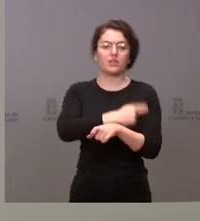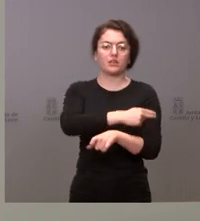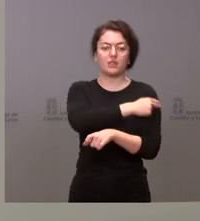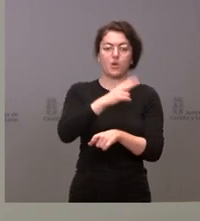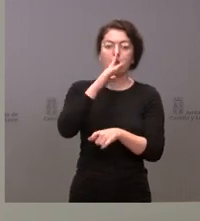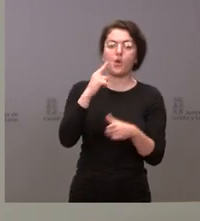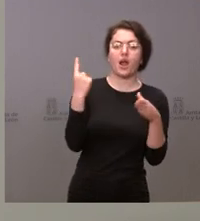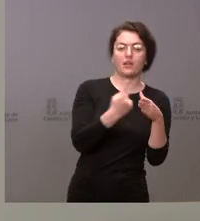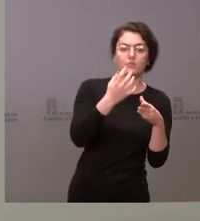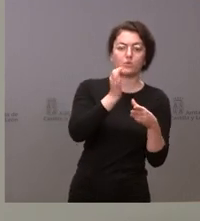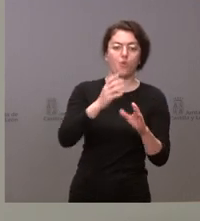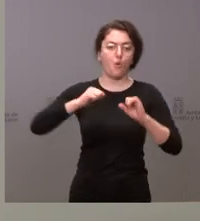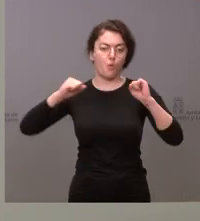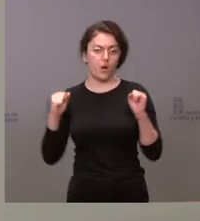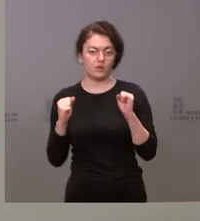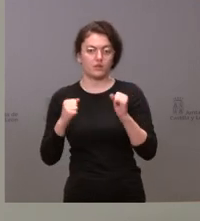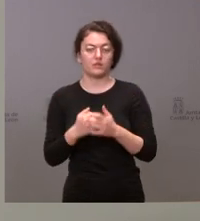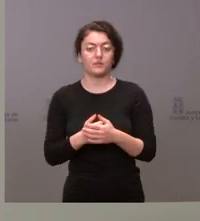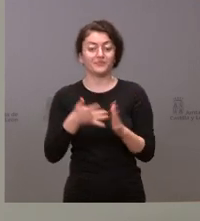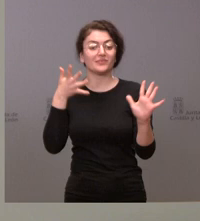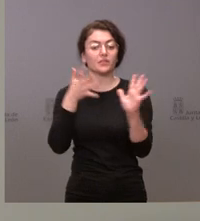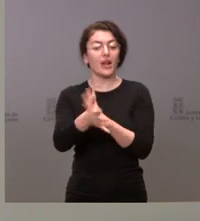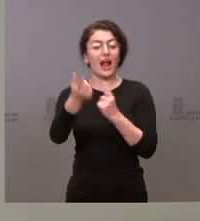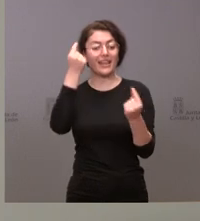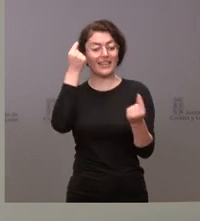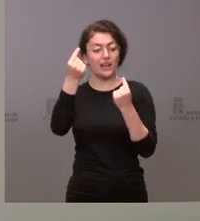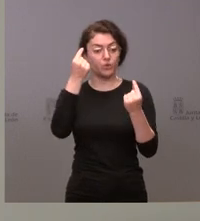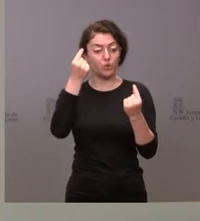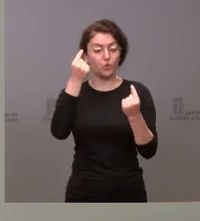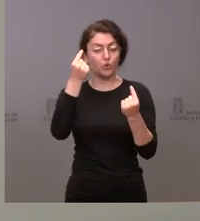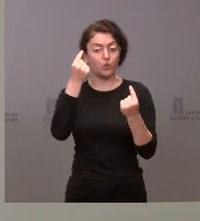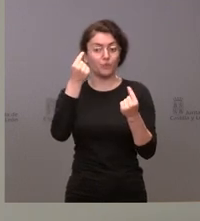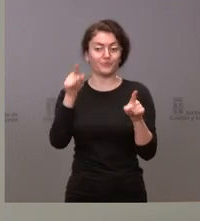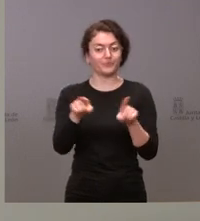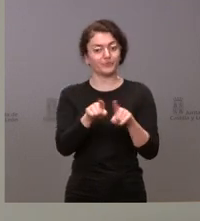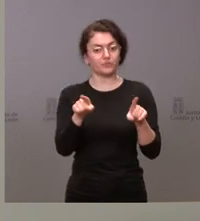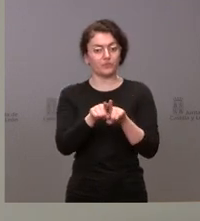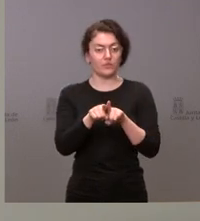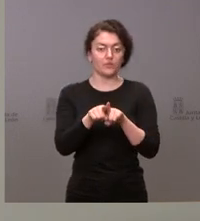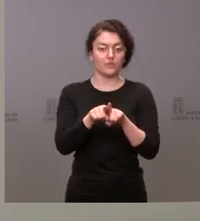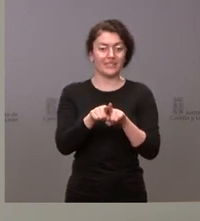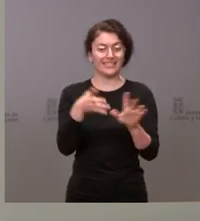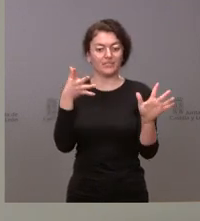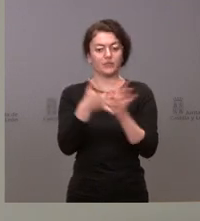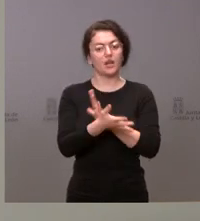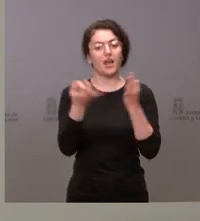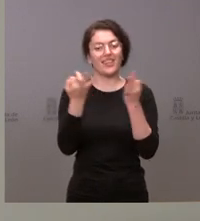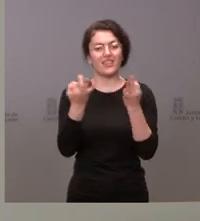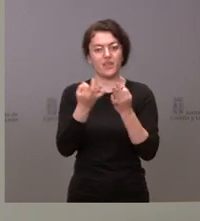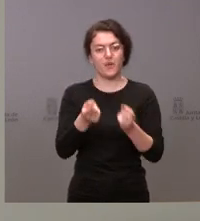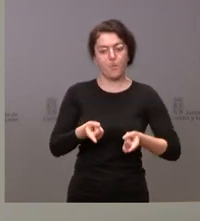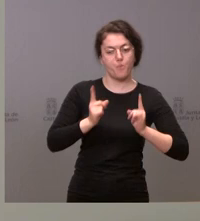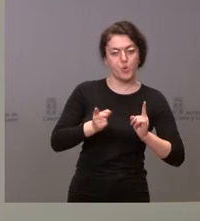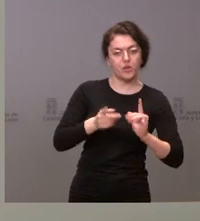cuarentena. Son datos, por tanto, que nos obligan a seguir siendo muy prudentes. Lo hemos sido